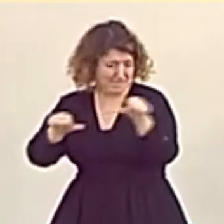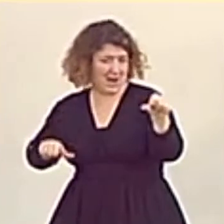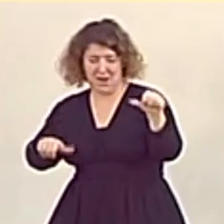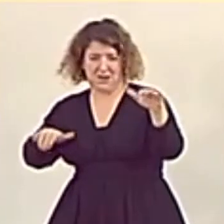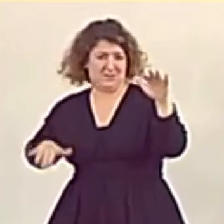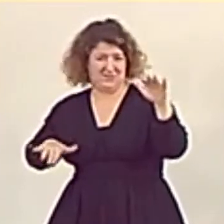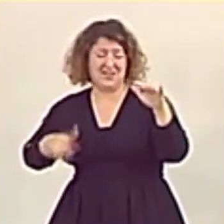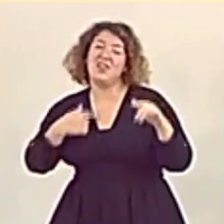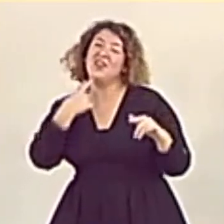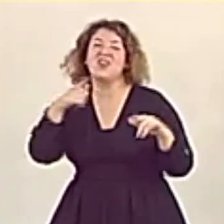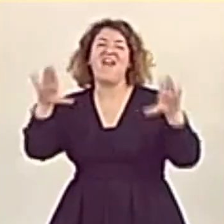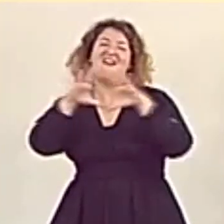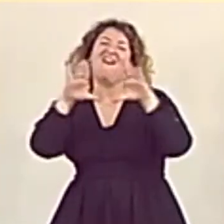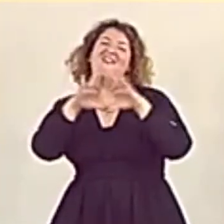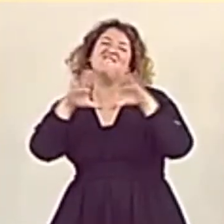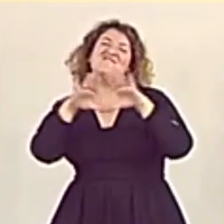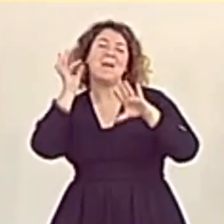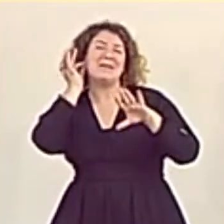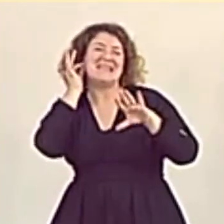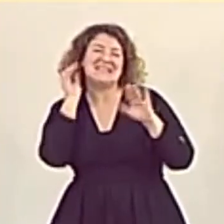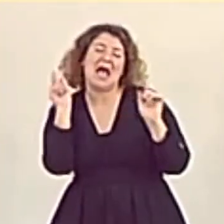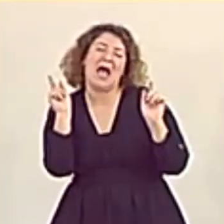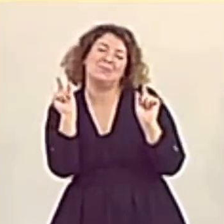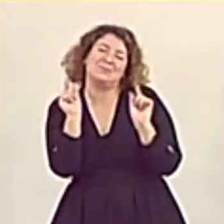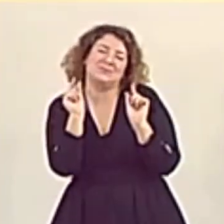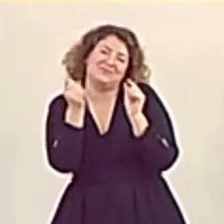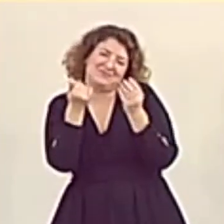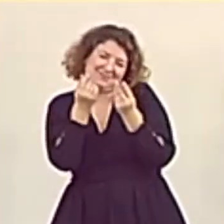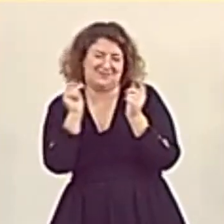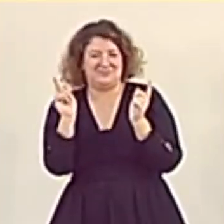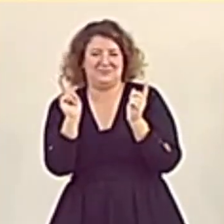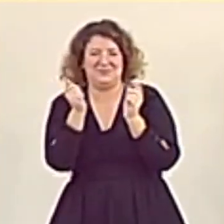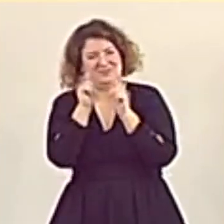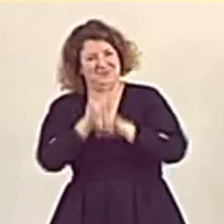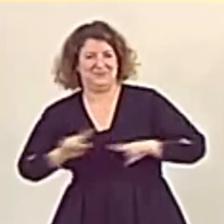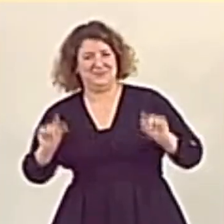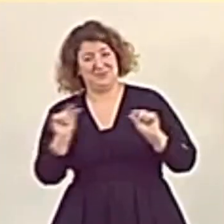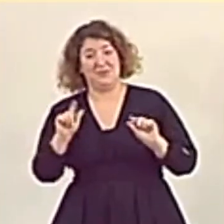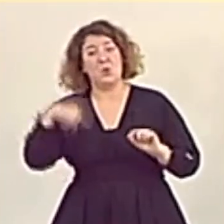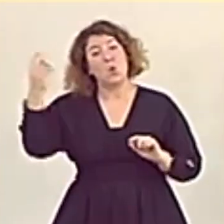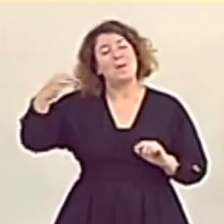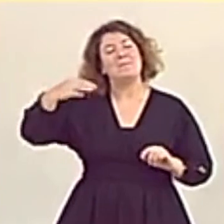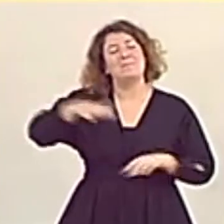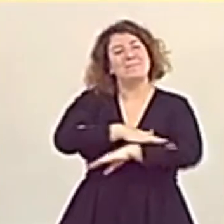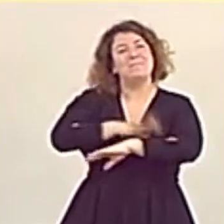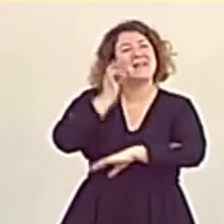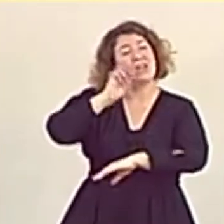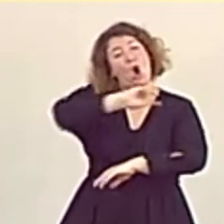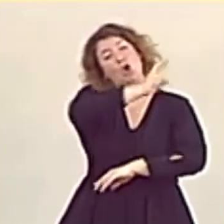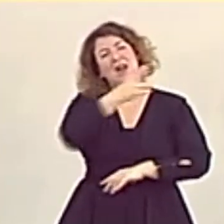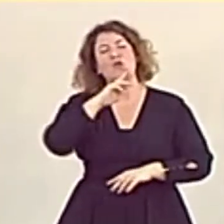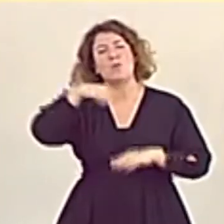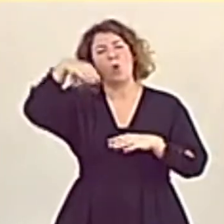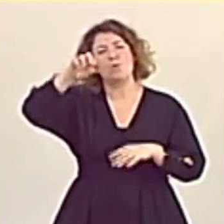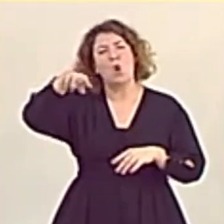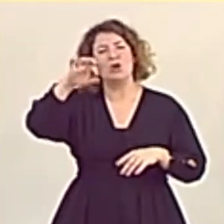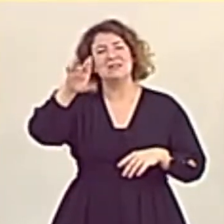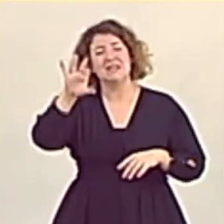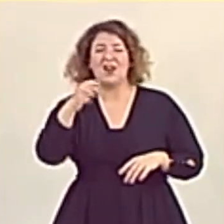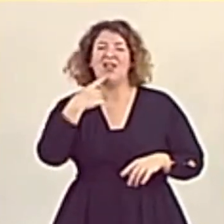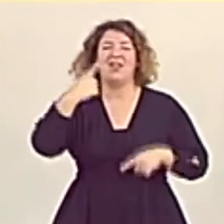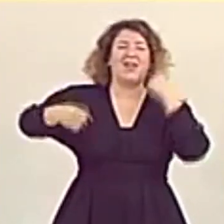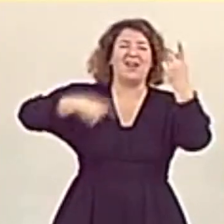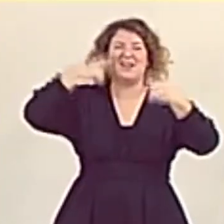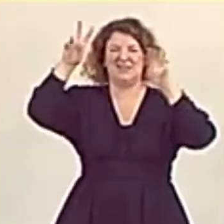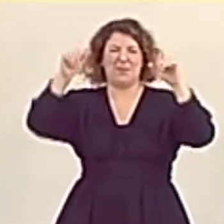feminista con minúsculas, señora Montero. Luego nos traen aquí a la otra ministra Montero a decir ocurrencias sobre la